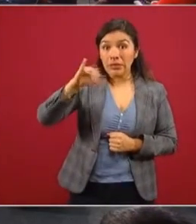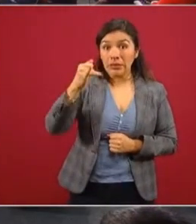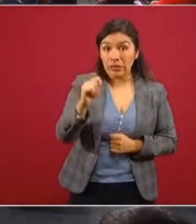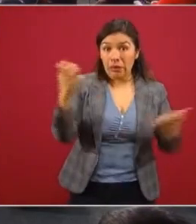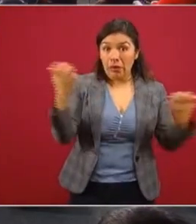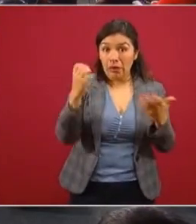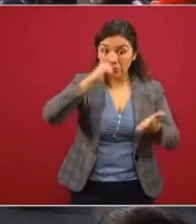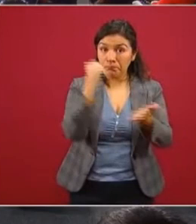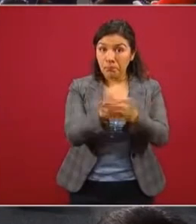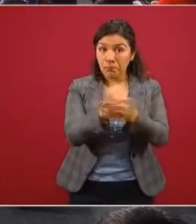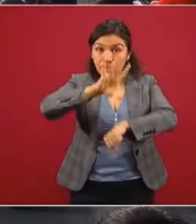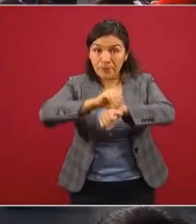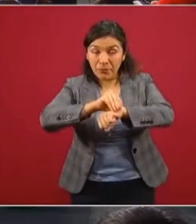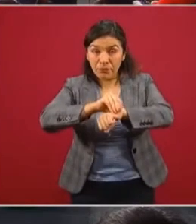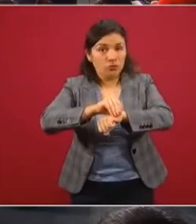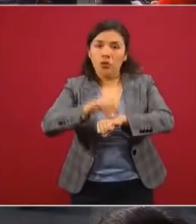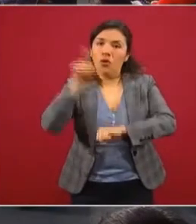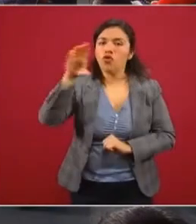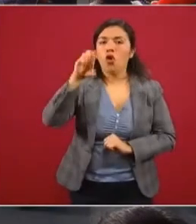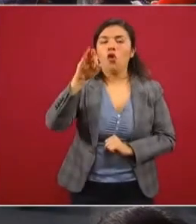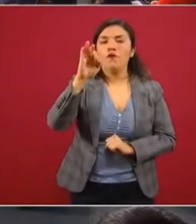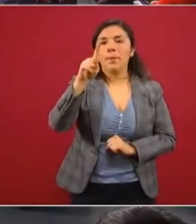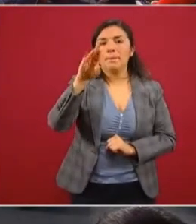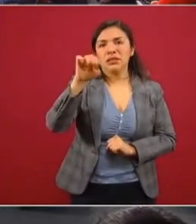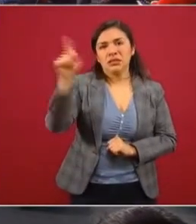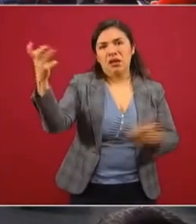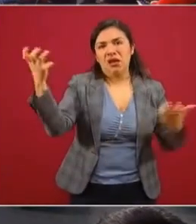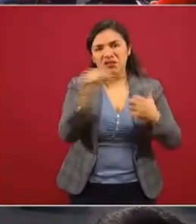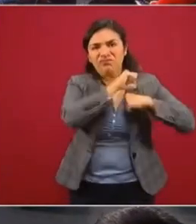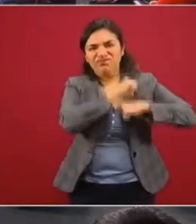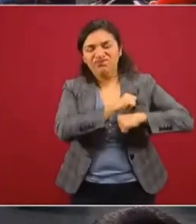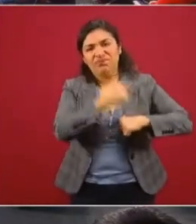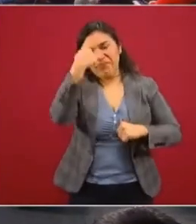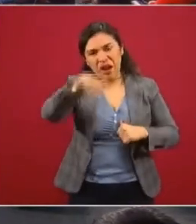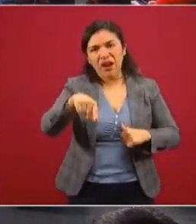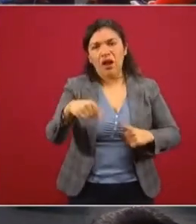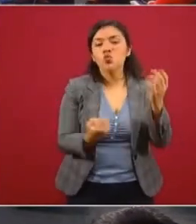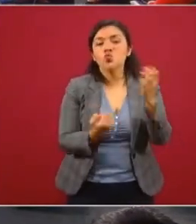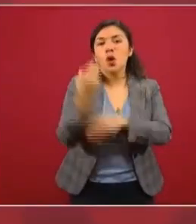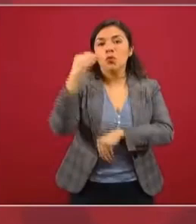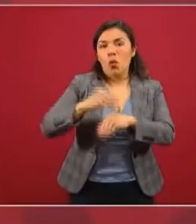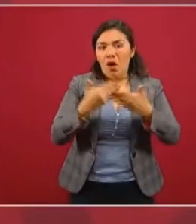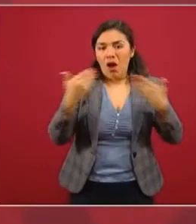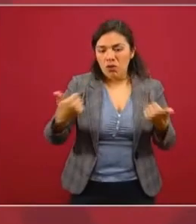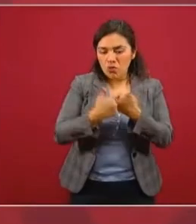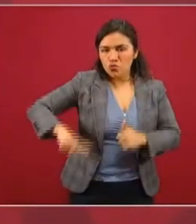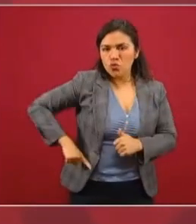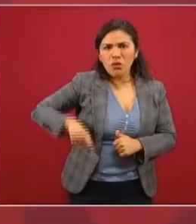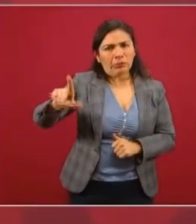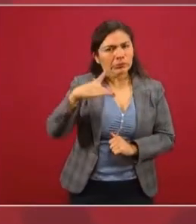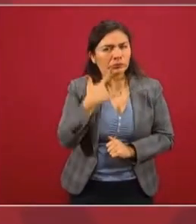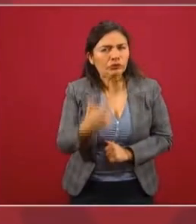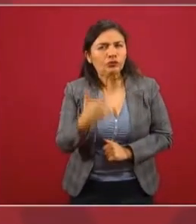aprueba los equipos, es COFEPRIS. COFEPRIS ha hecho en este nuevo régimen un gran esfuerzo por